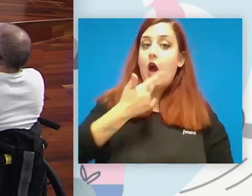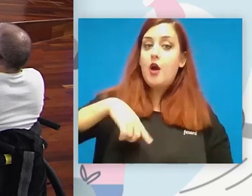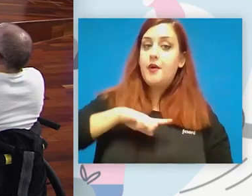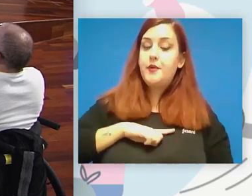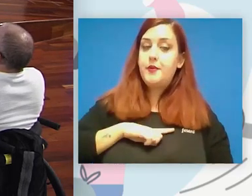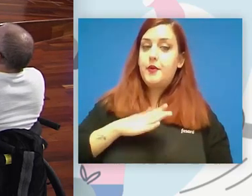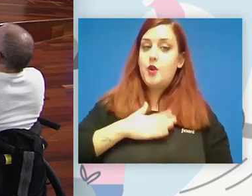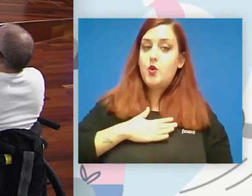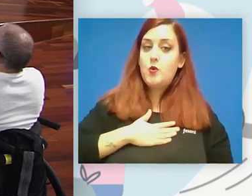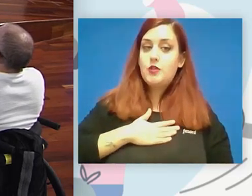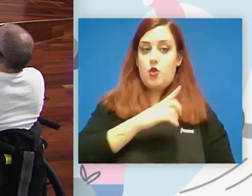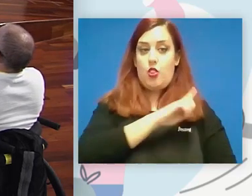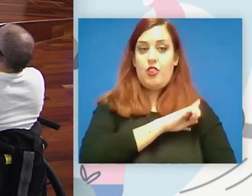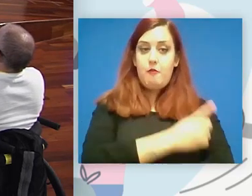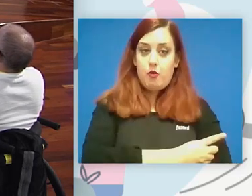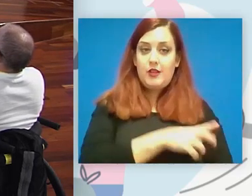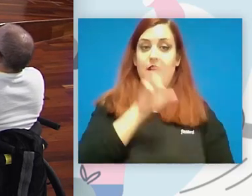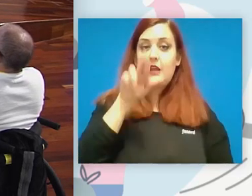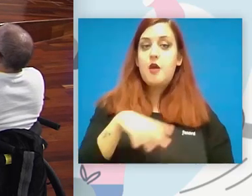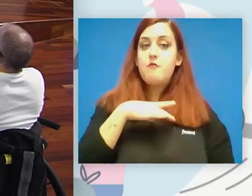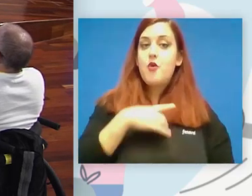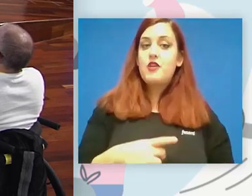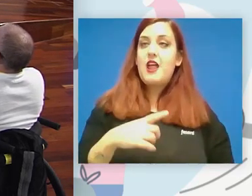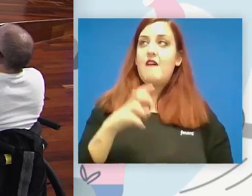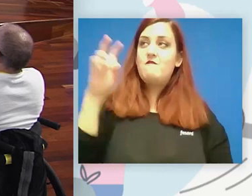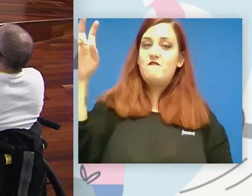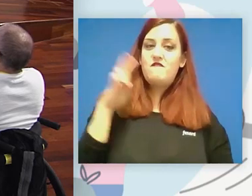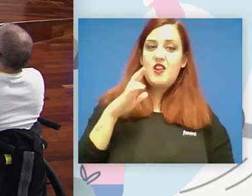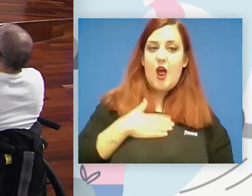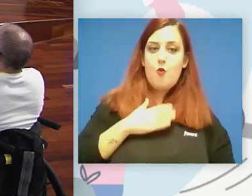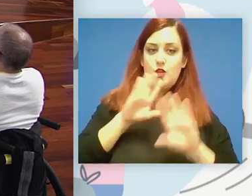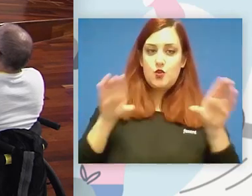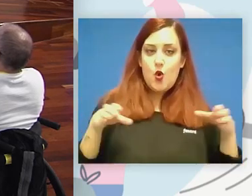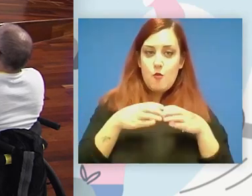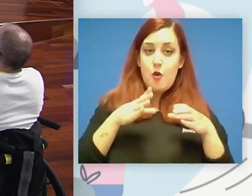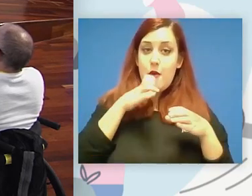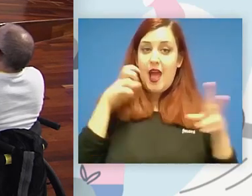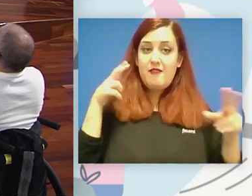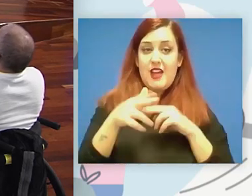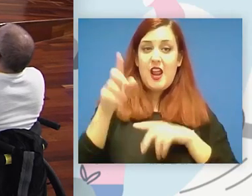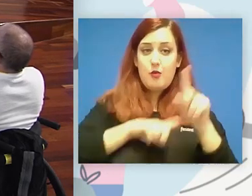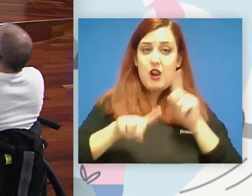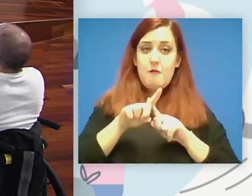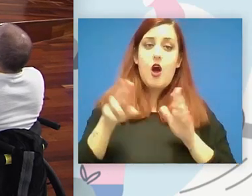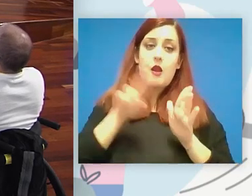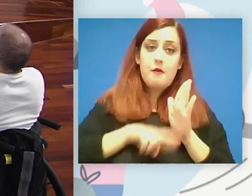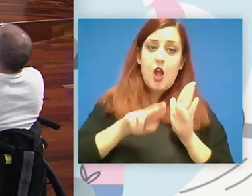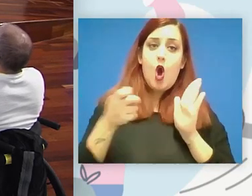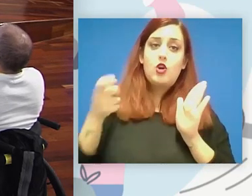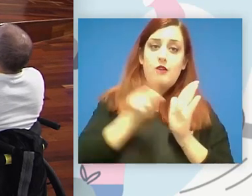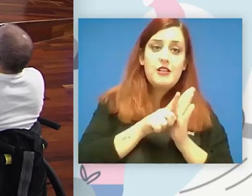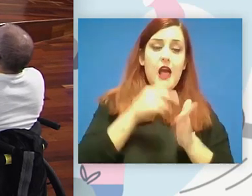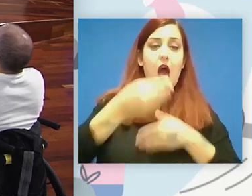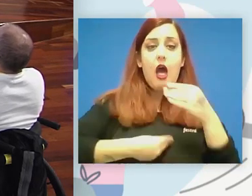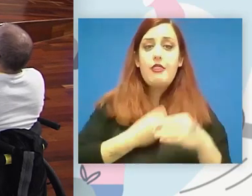deporte y que pudieran venir a nosotros para no tener el año que viene el mismo problema no sé qué tenemos que